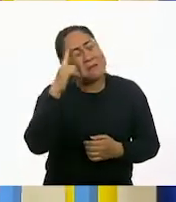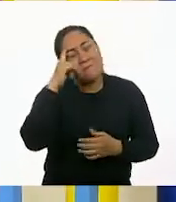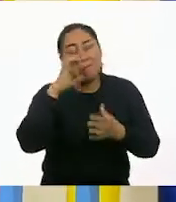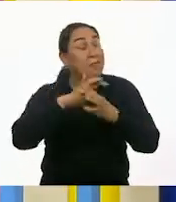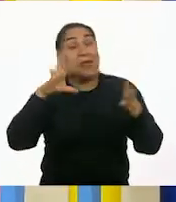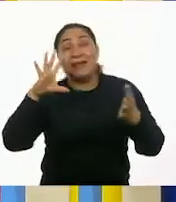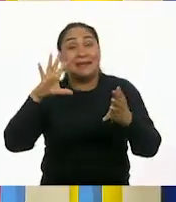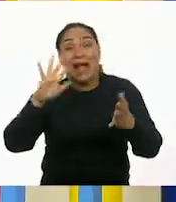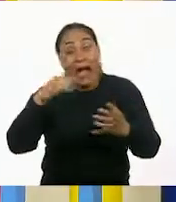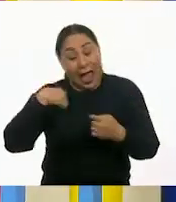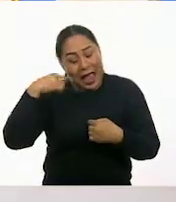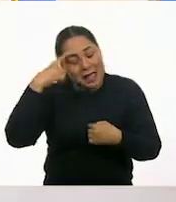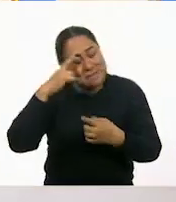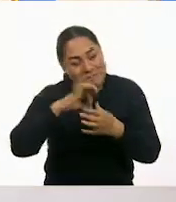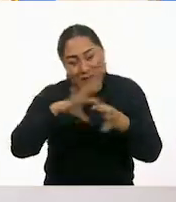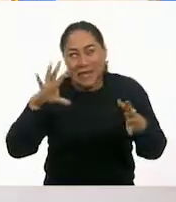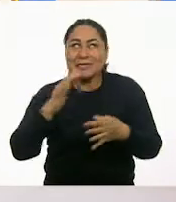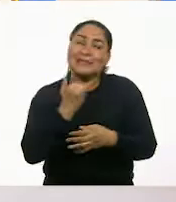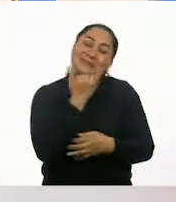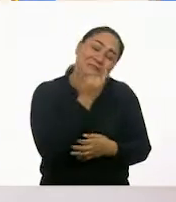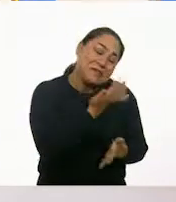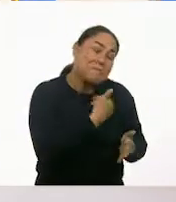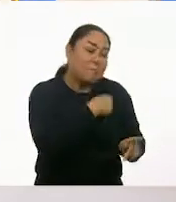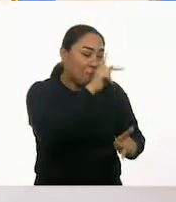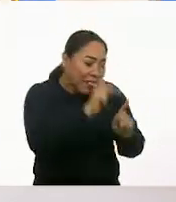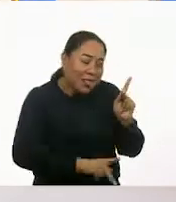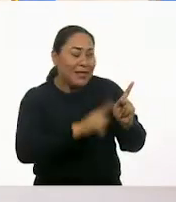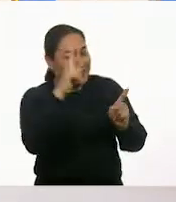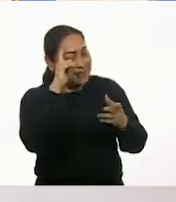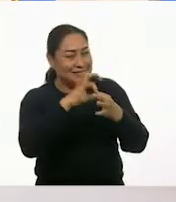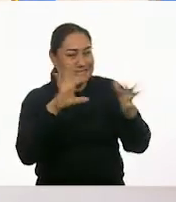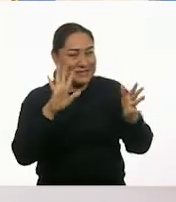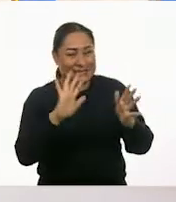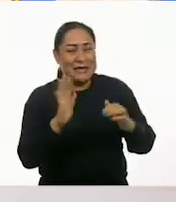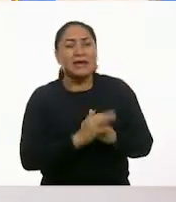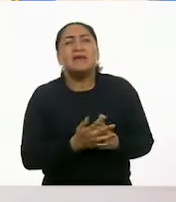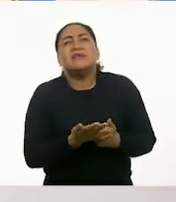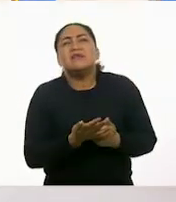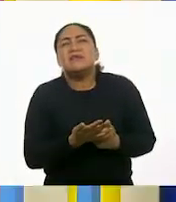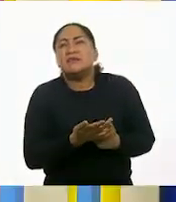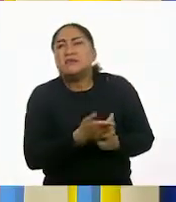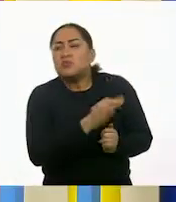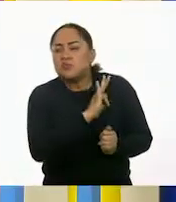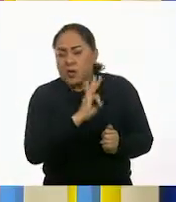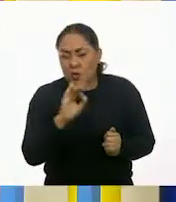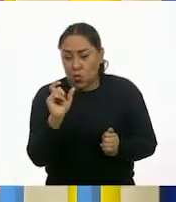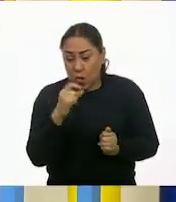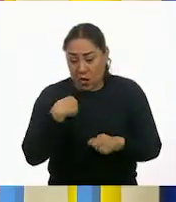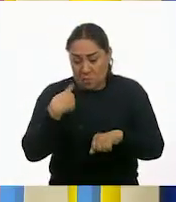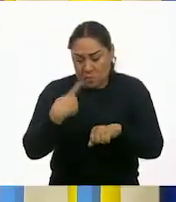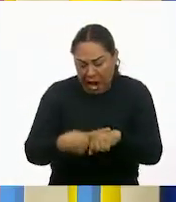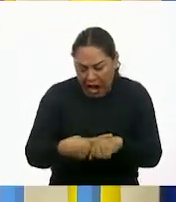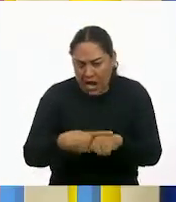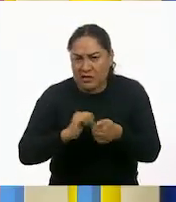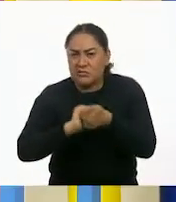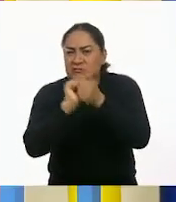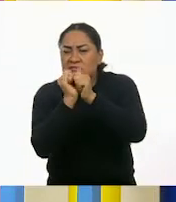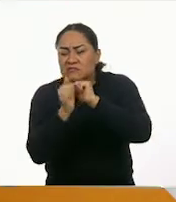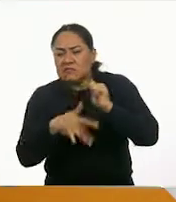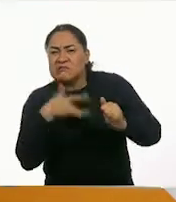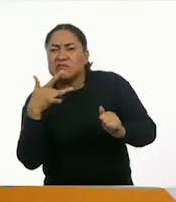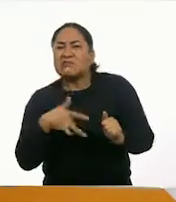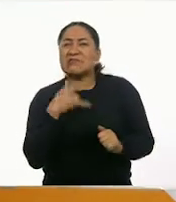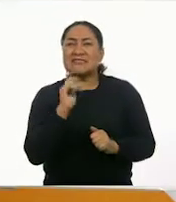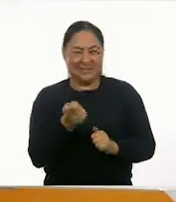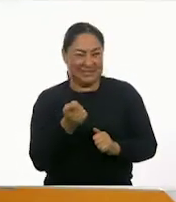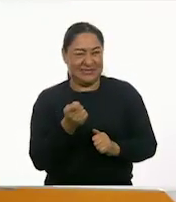pregunta. La tenía, pero... Ya le quité la pregunta. ¿Quedará como... ¿Qué síntomas presentas? ¿Qué síntomas? Como el que veíamos